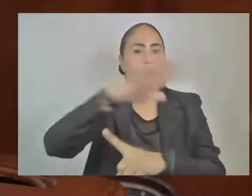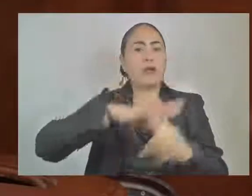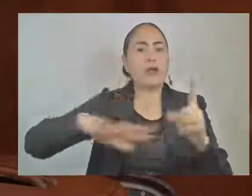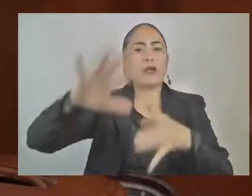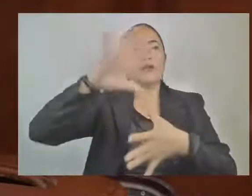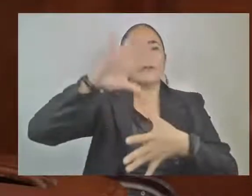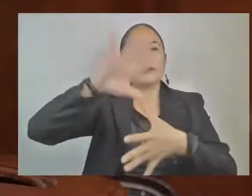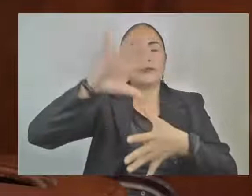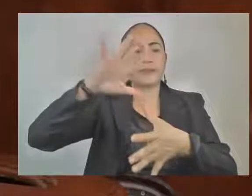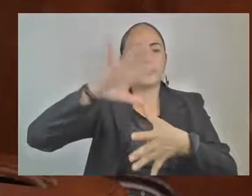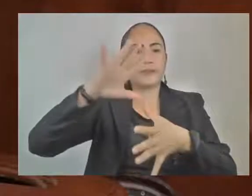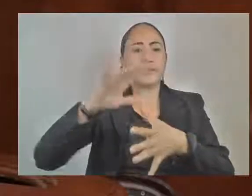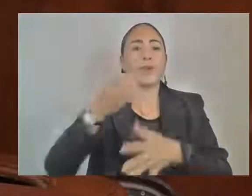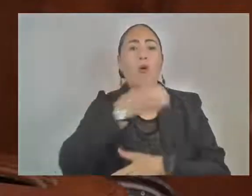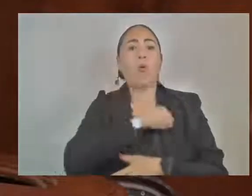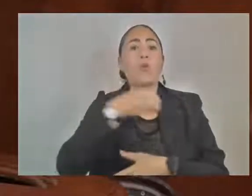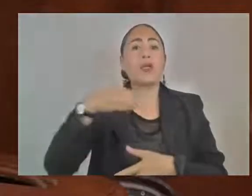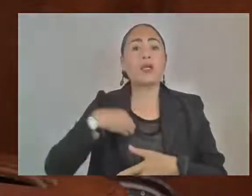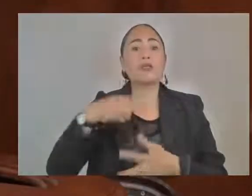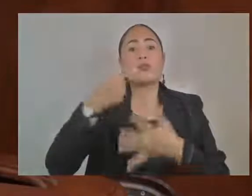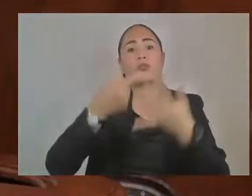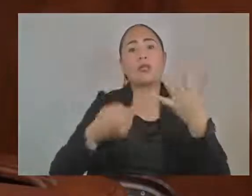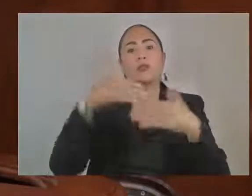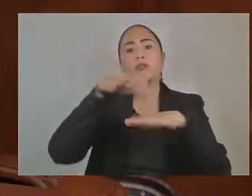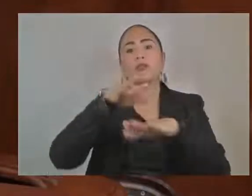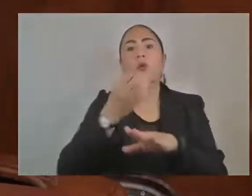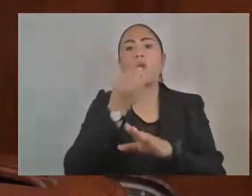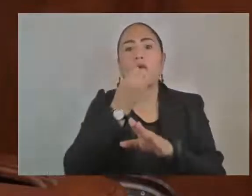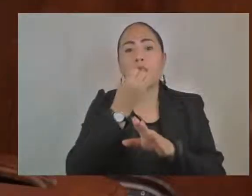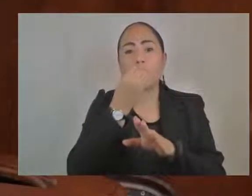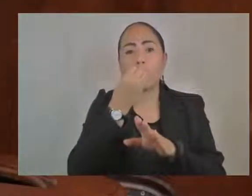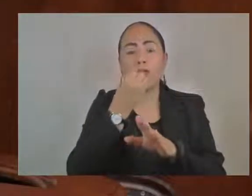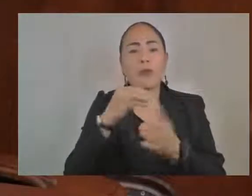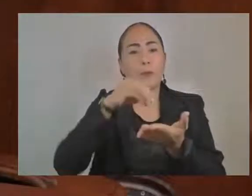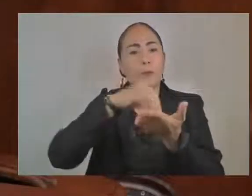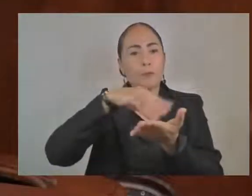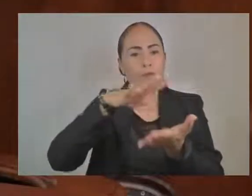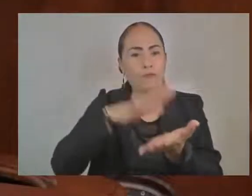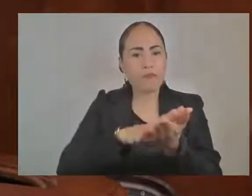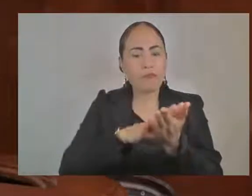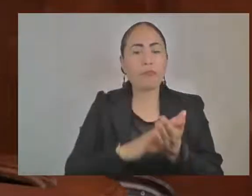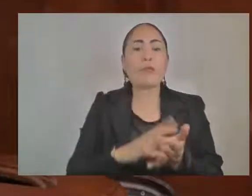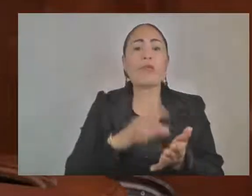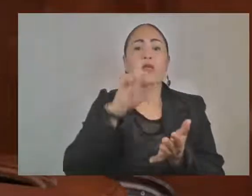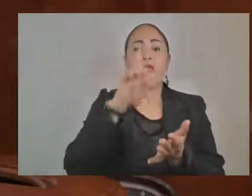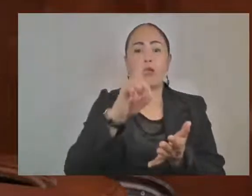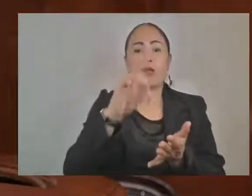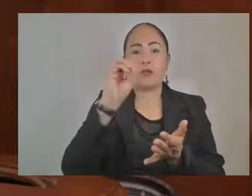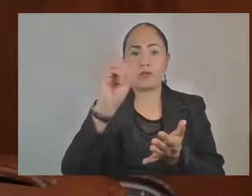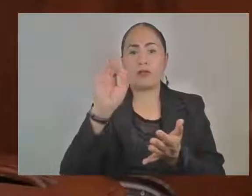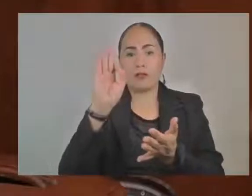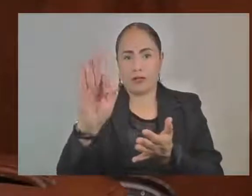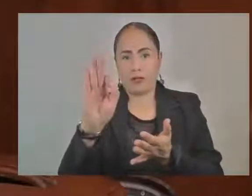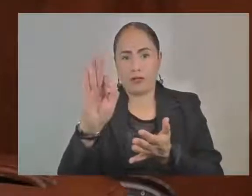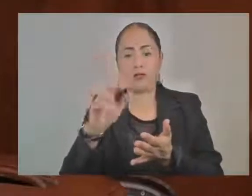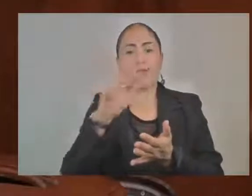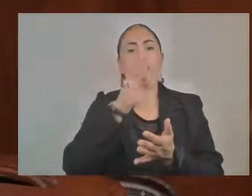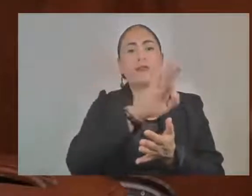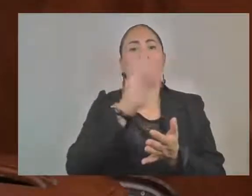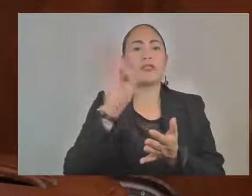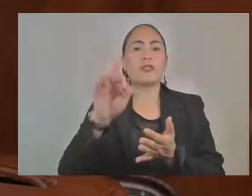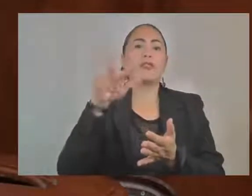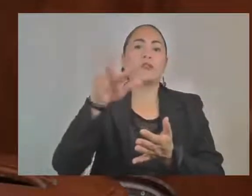publicada en el Diario Oficial de la Federación el 18 de noviembre de 1994,